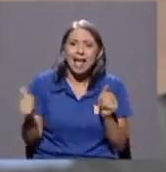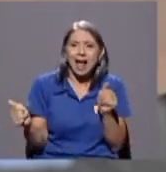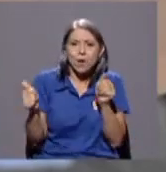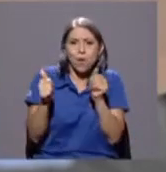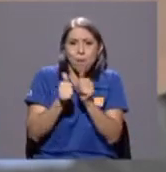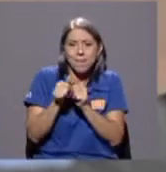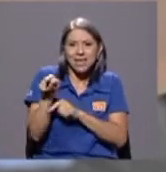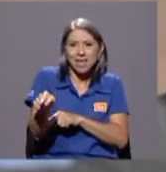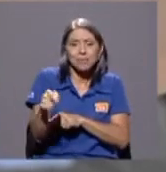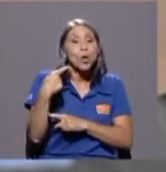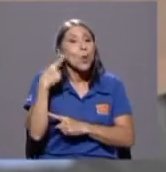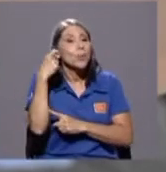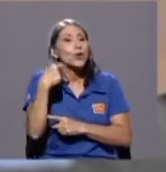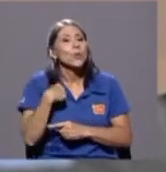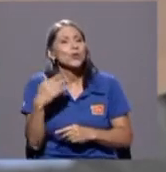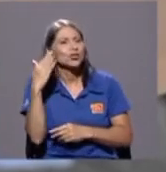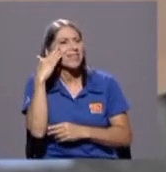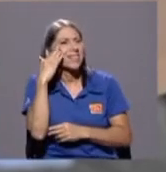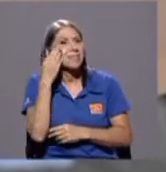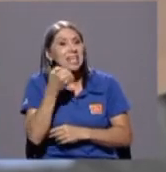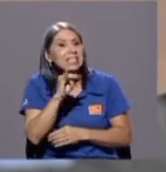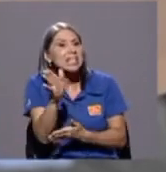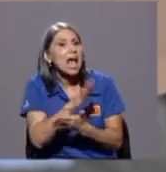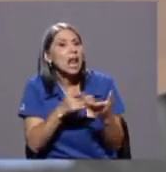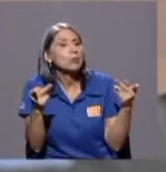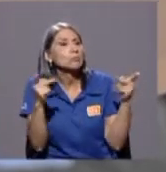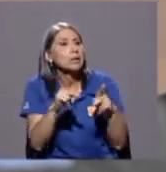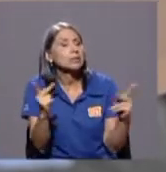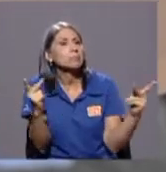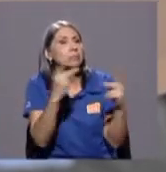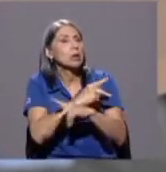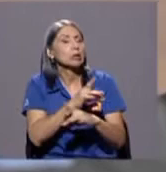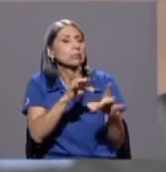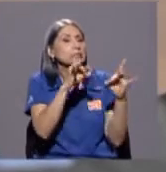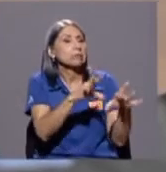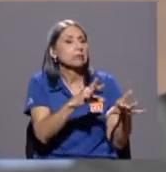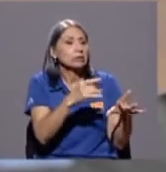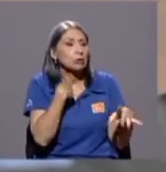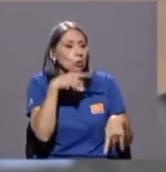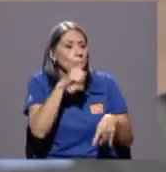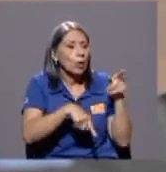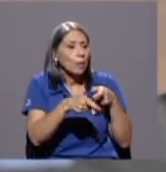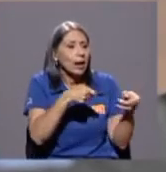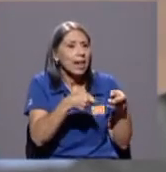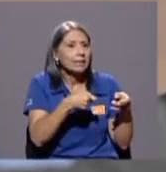sabía que en el peor de los casos si este problema no lo puedo manejar voy y le pregunto a Guti ¿qué hago?